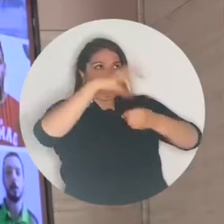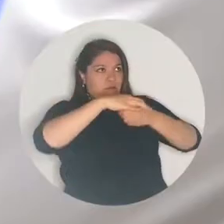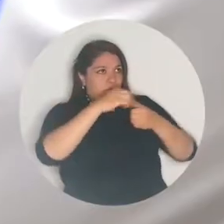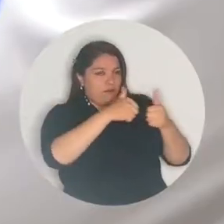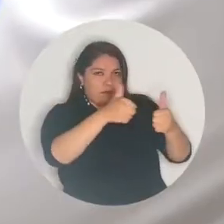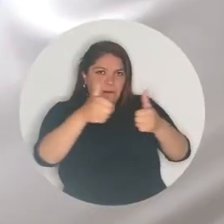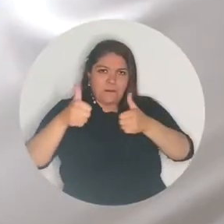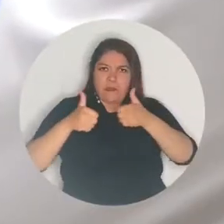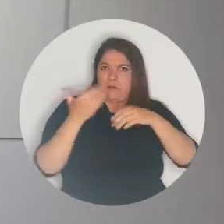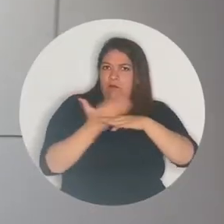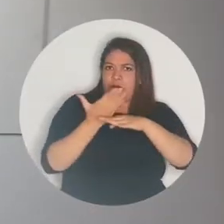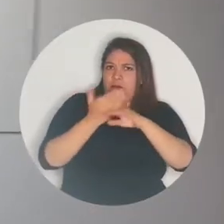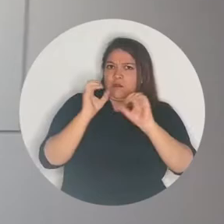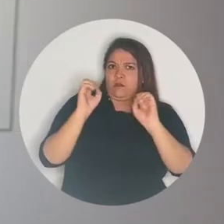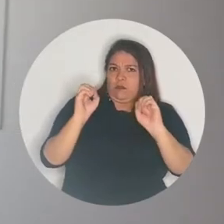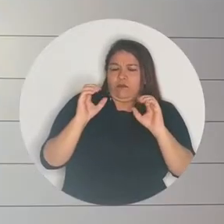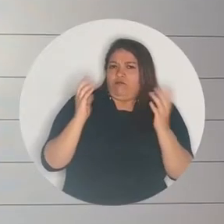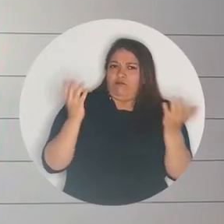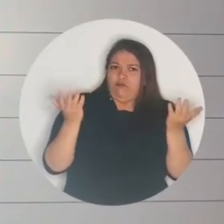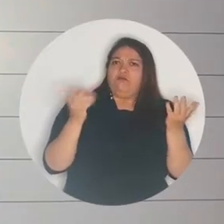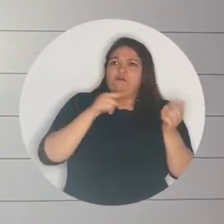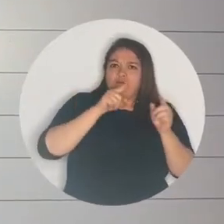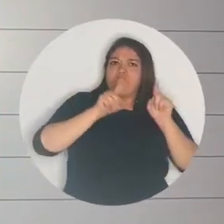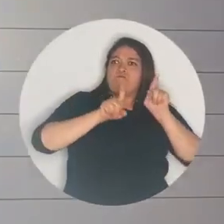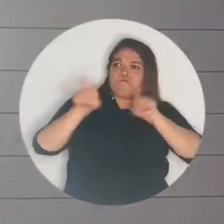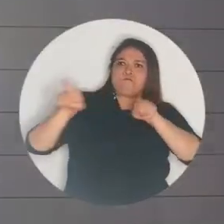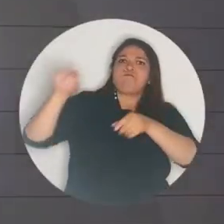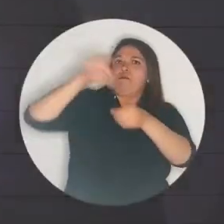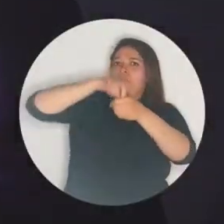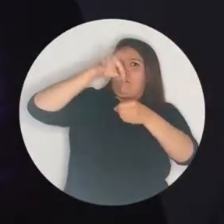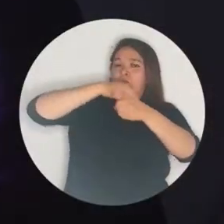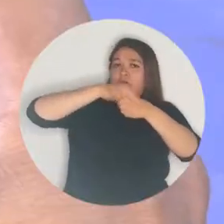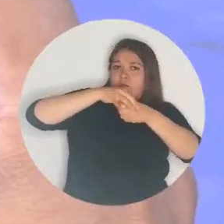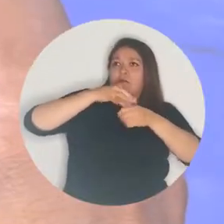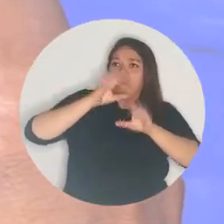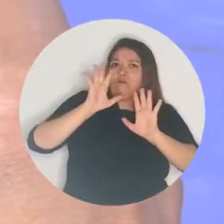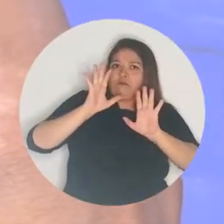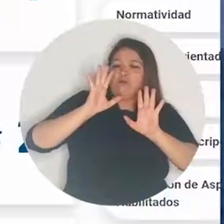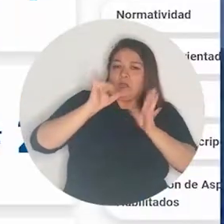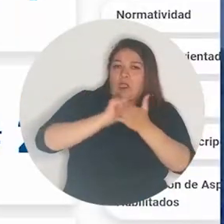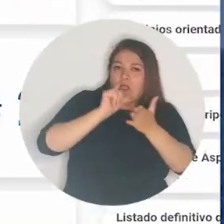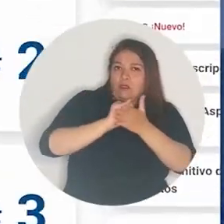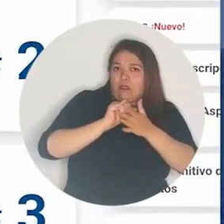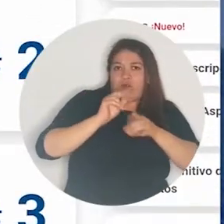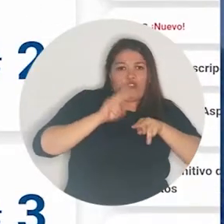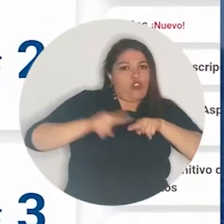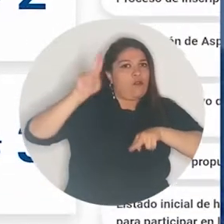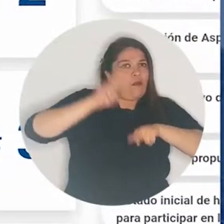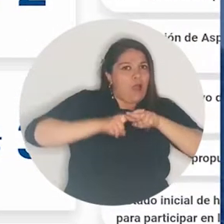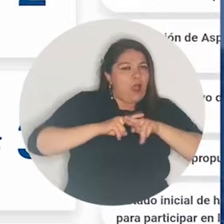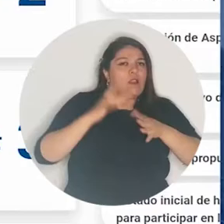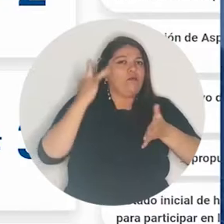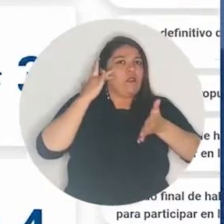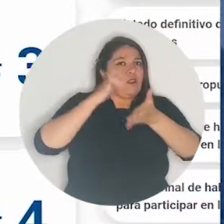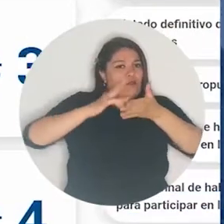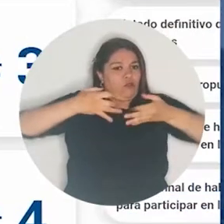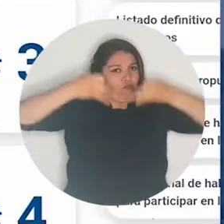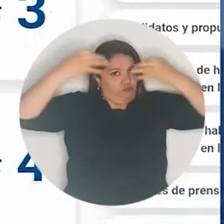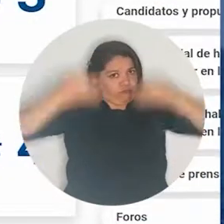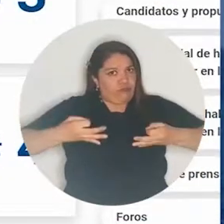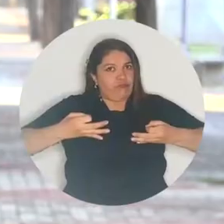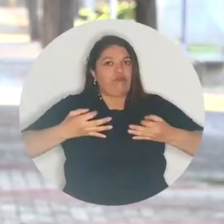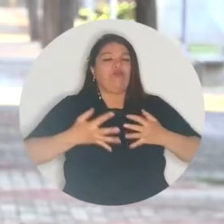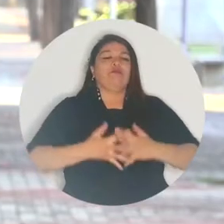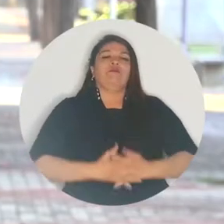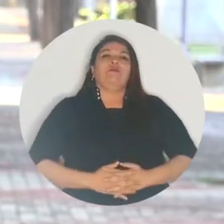a la voluntad expresada por la gran mayoría en la votación estudiantil y docente en un ejercicio transparente y participativo.